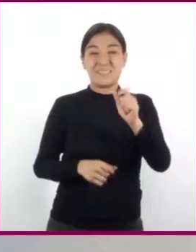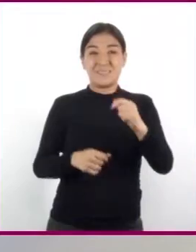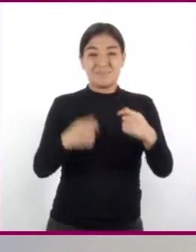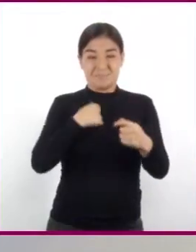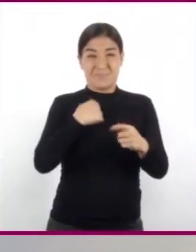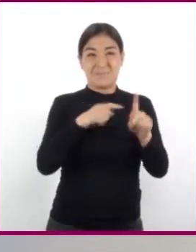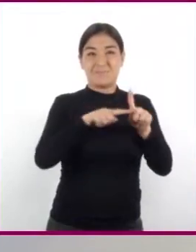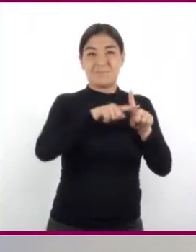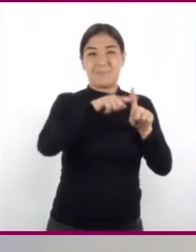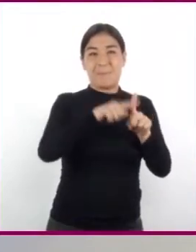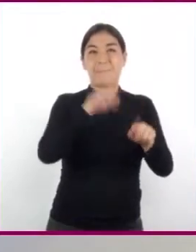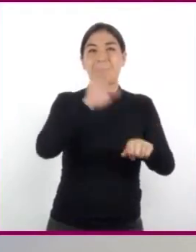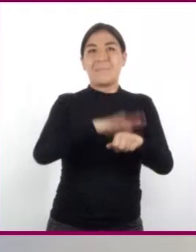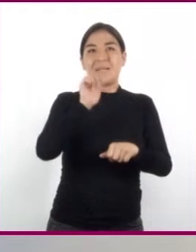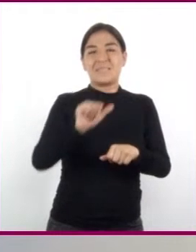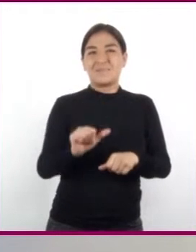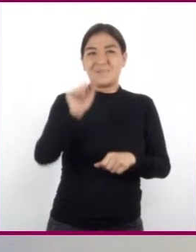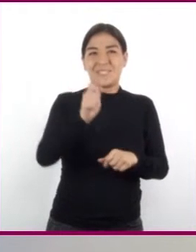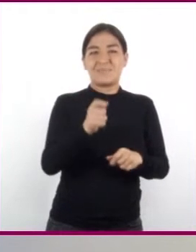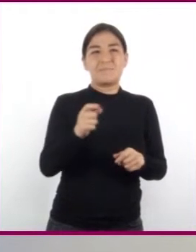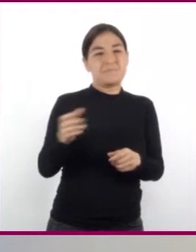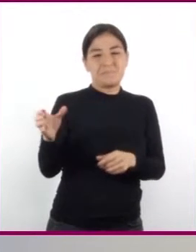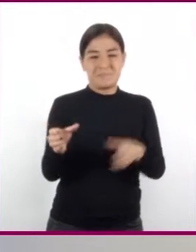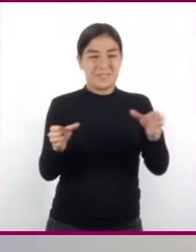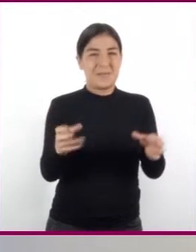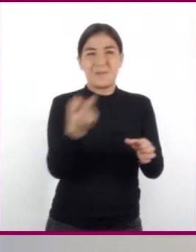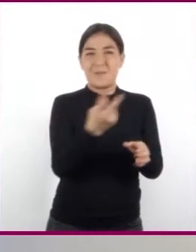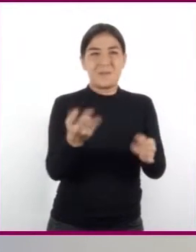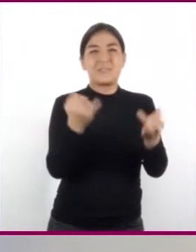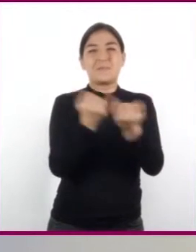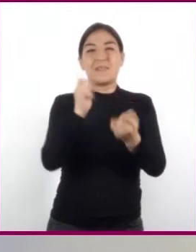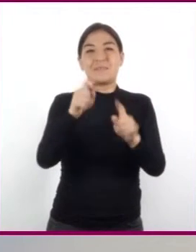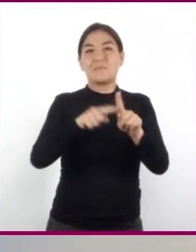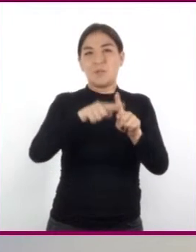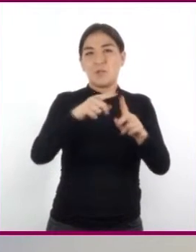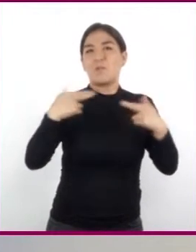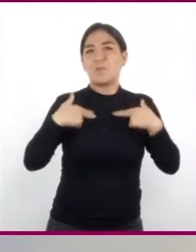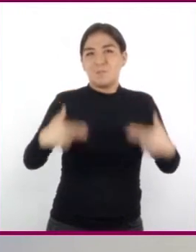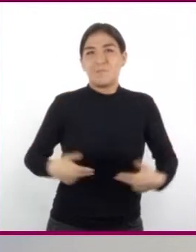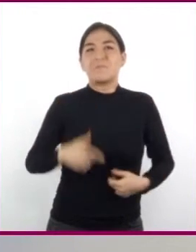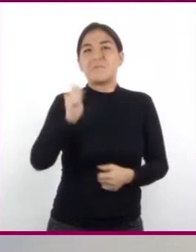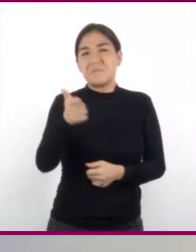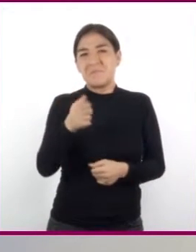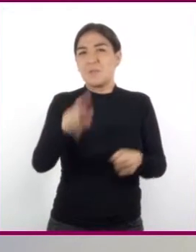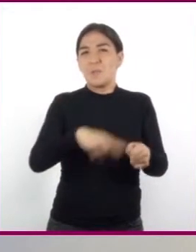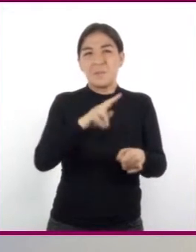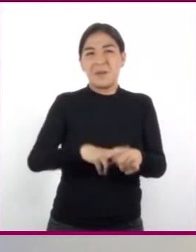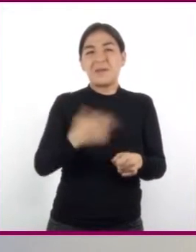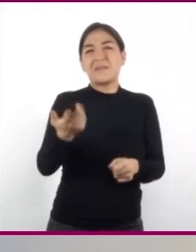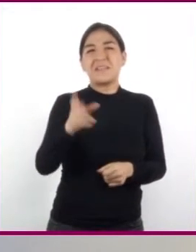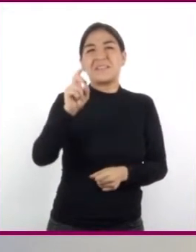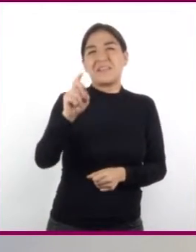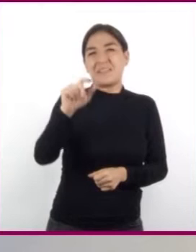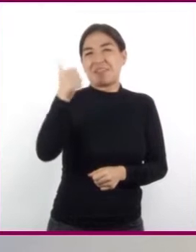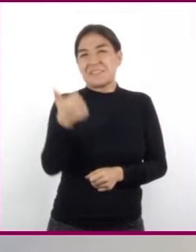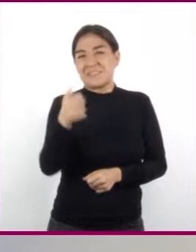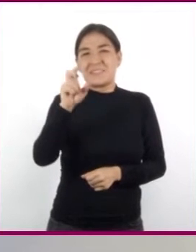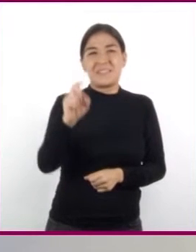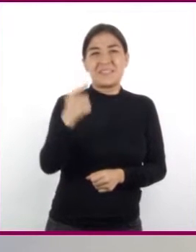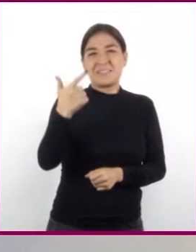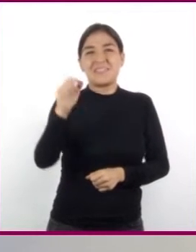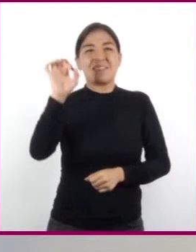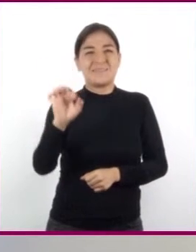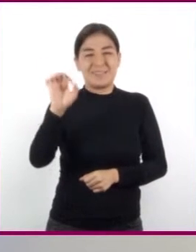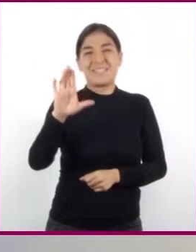alta que la del agua que está en ambos vasos, ya que la temperatura normal del cuerpo humano es de entre 36 y 37